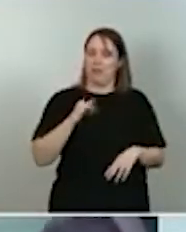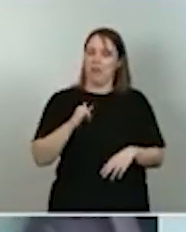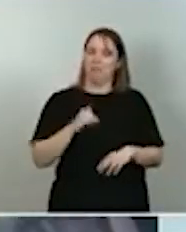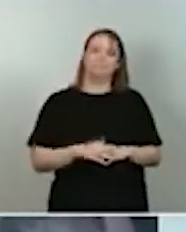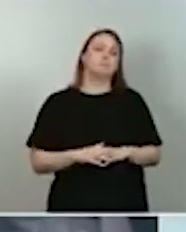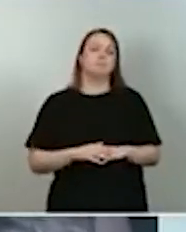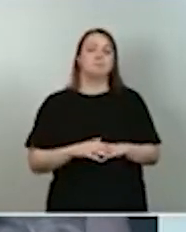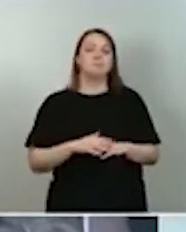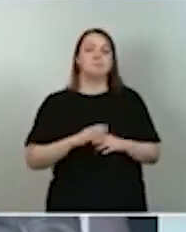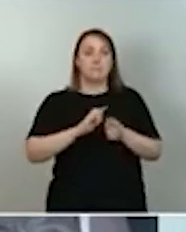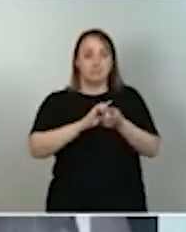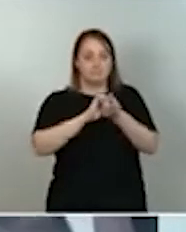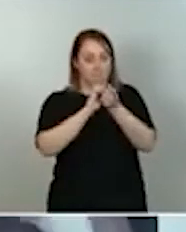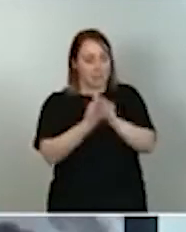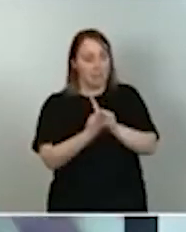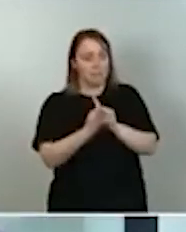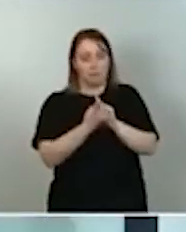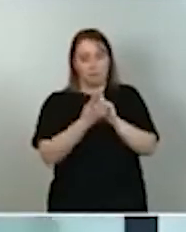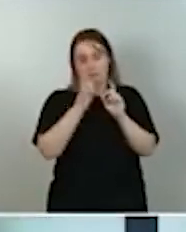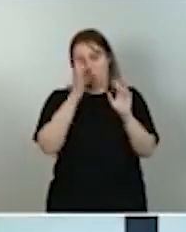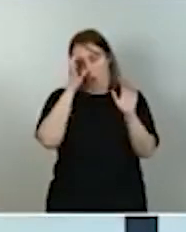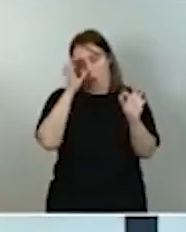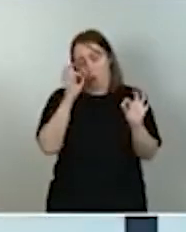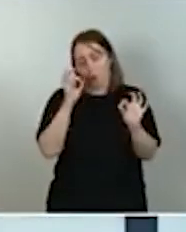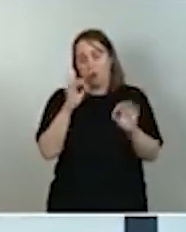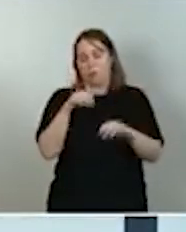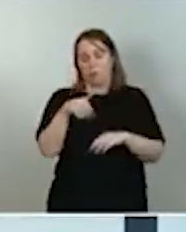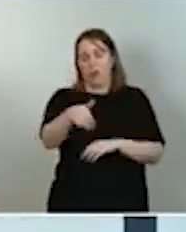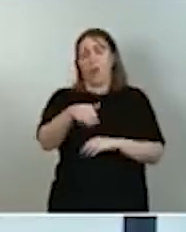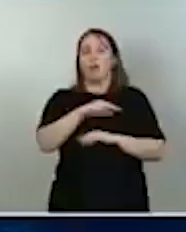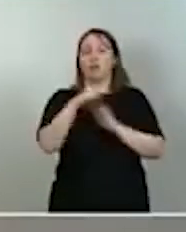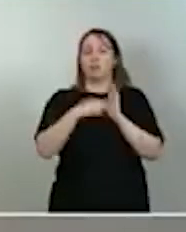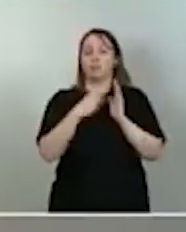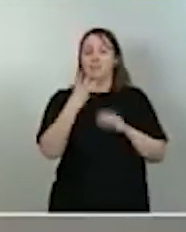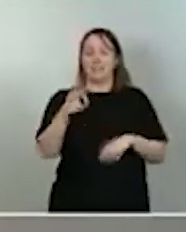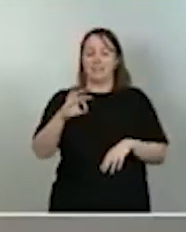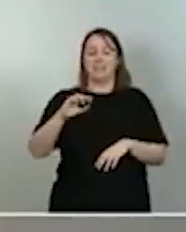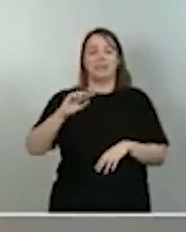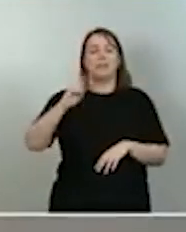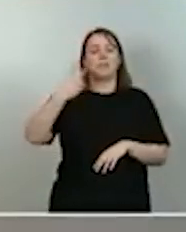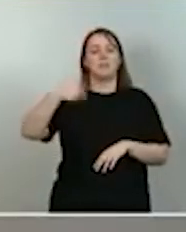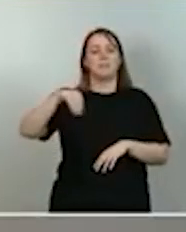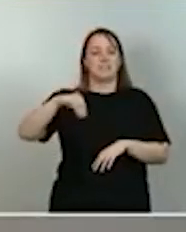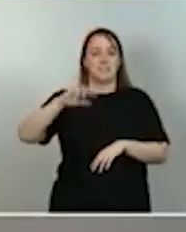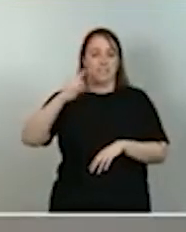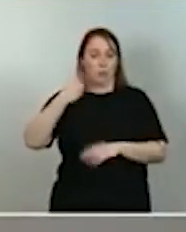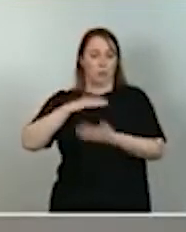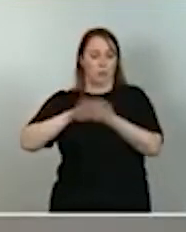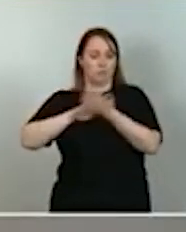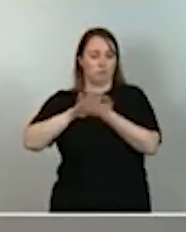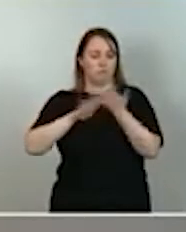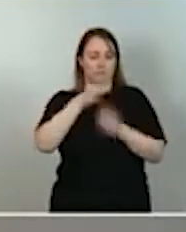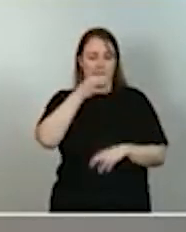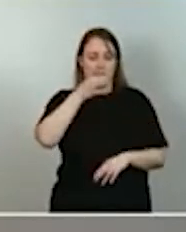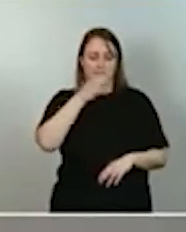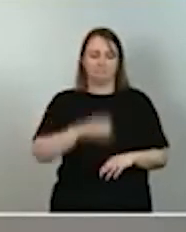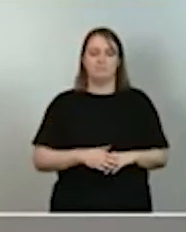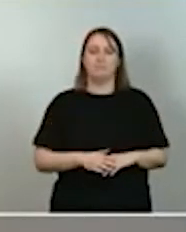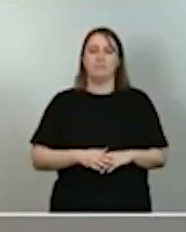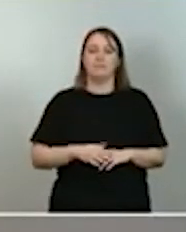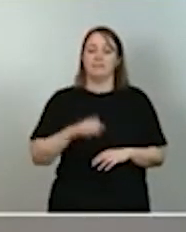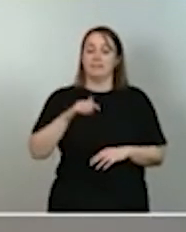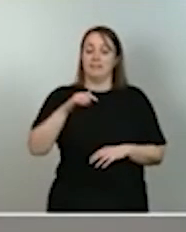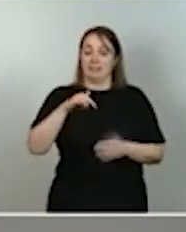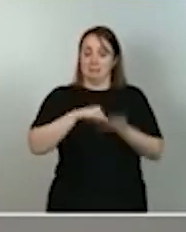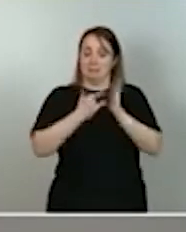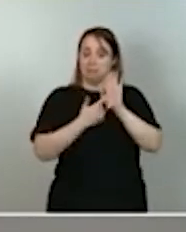congruente con la agenda 2030, de la que hablaba el vicepresidente Segundo. Este plan que hoy hemos presentado